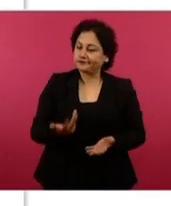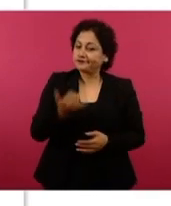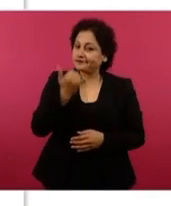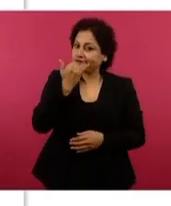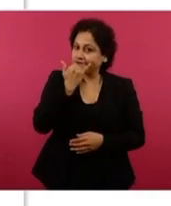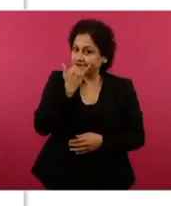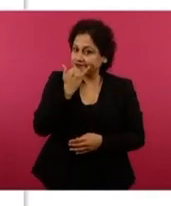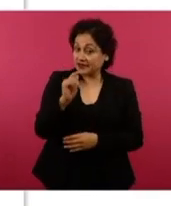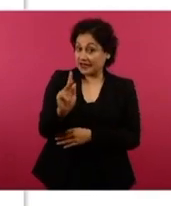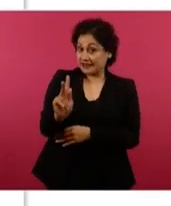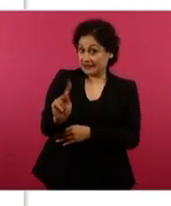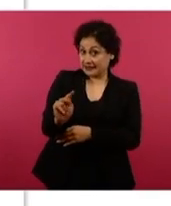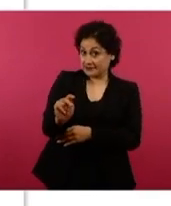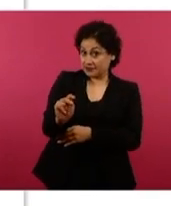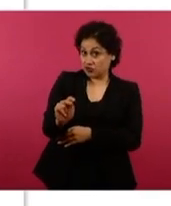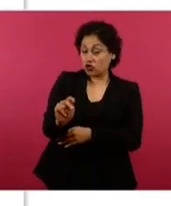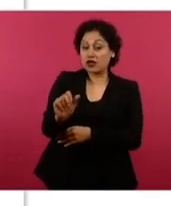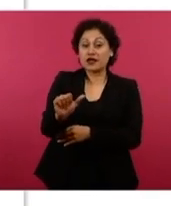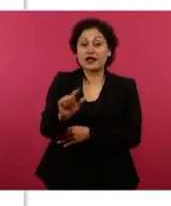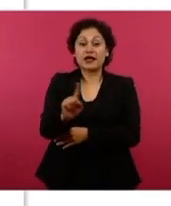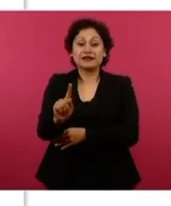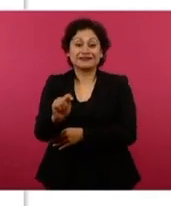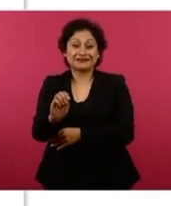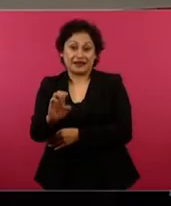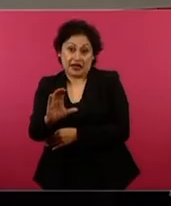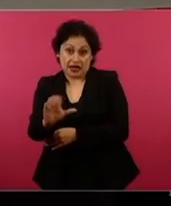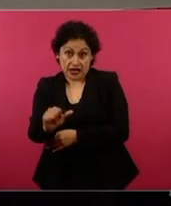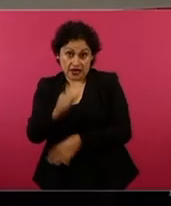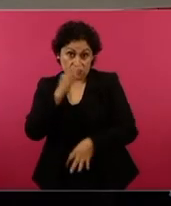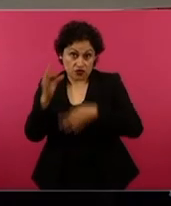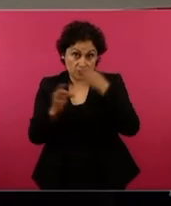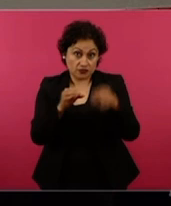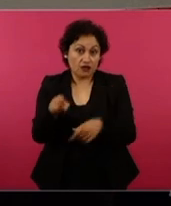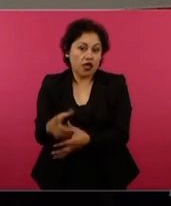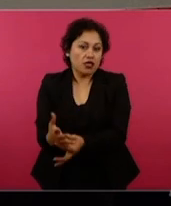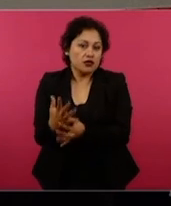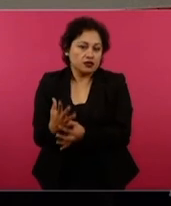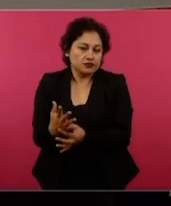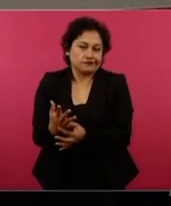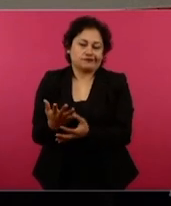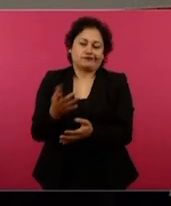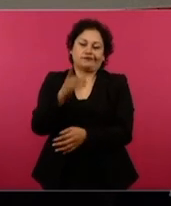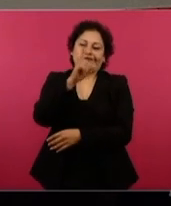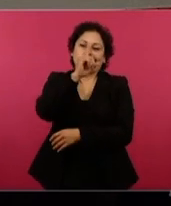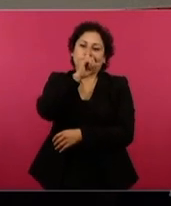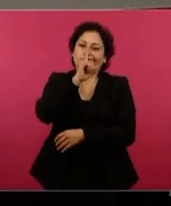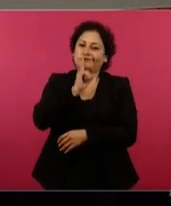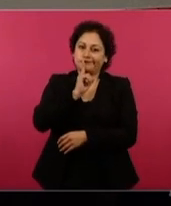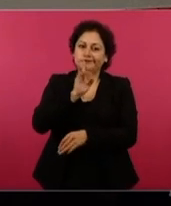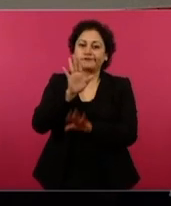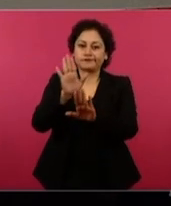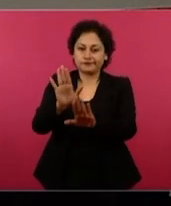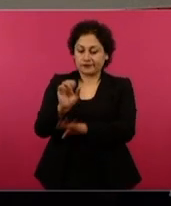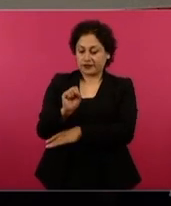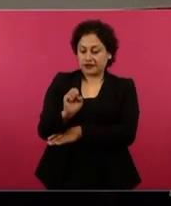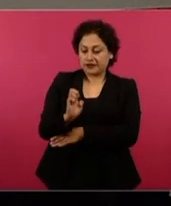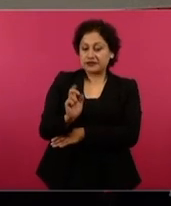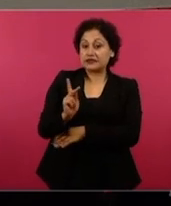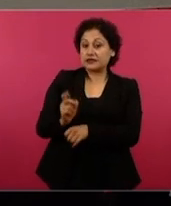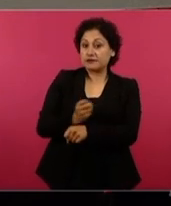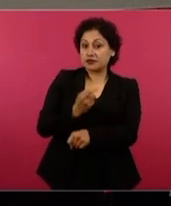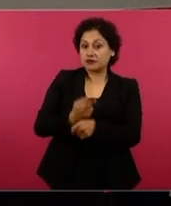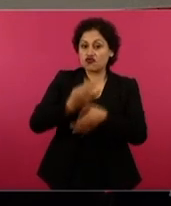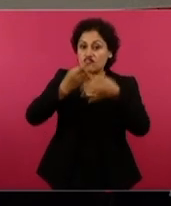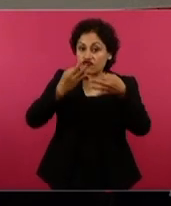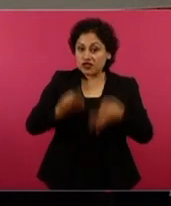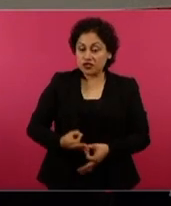de Azteca Noticias. Al respecto, la Subsecretaría de Educación Básica de la CEP informó que la revisión de los libros de texto